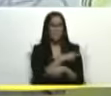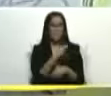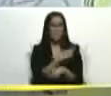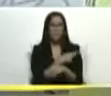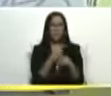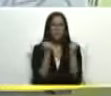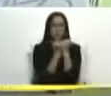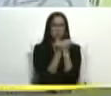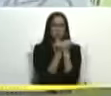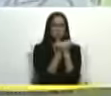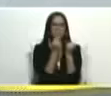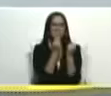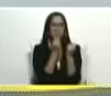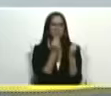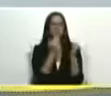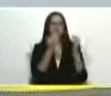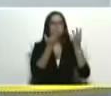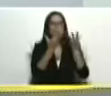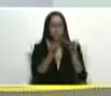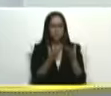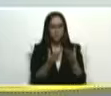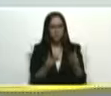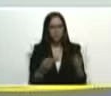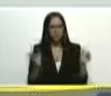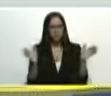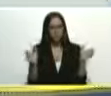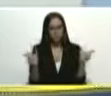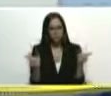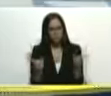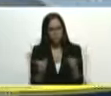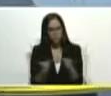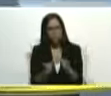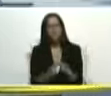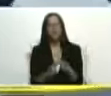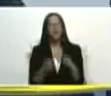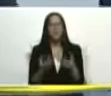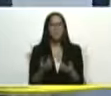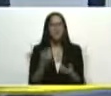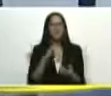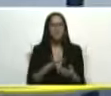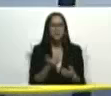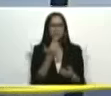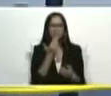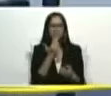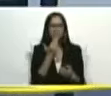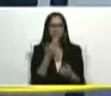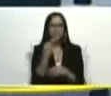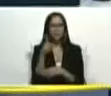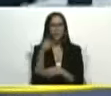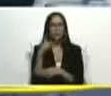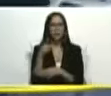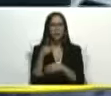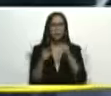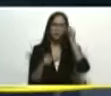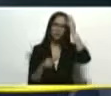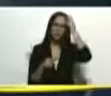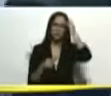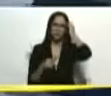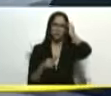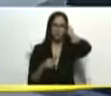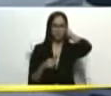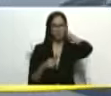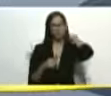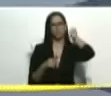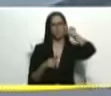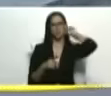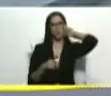hospitales cercanos aquí el hospital Vargas está muy adyacente a esta parroquia y pues ya hemos implementado con el